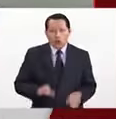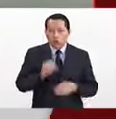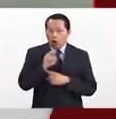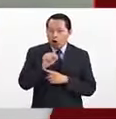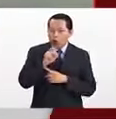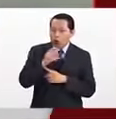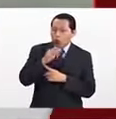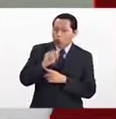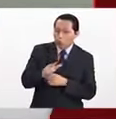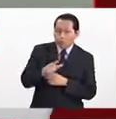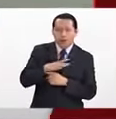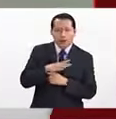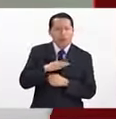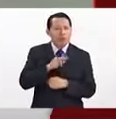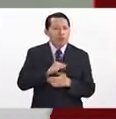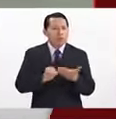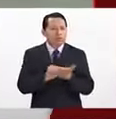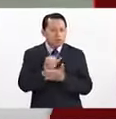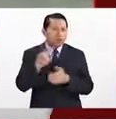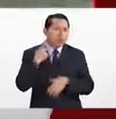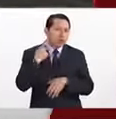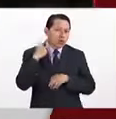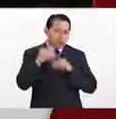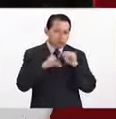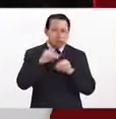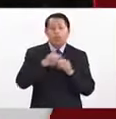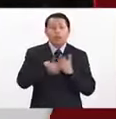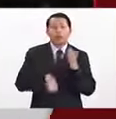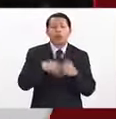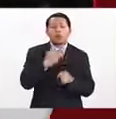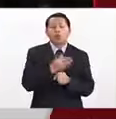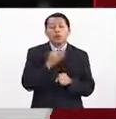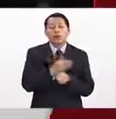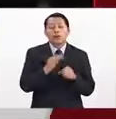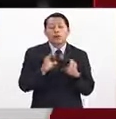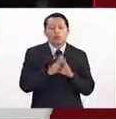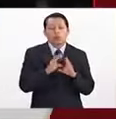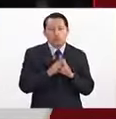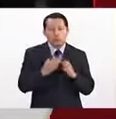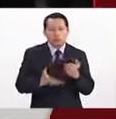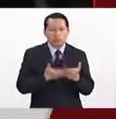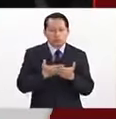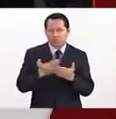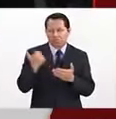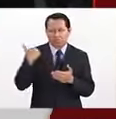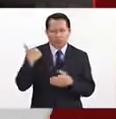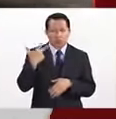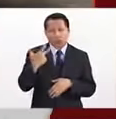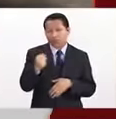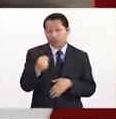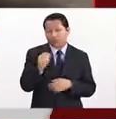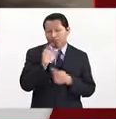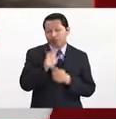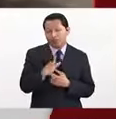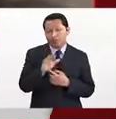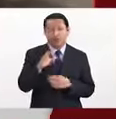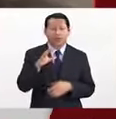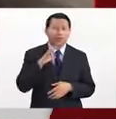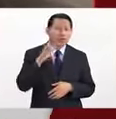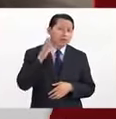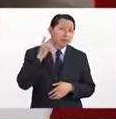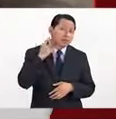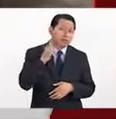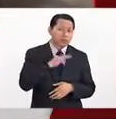decisiones en las políticas públicas, ¿no?, sobre todo. Por ejemplo, ahora, presentaron el 8 de septiembre al Congreso el